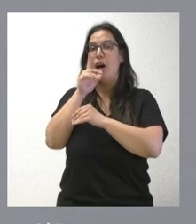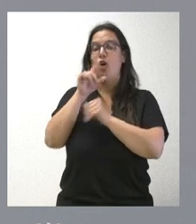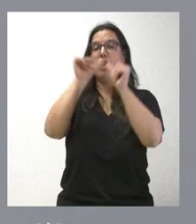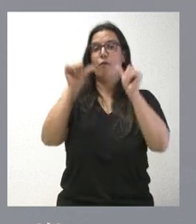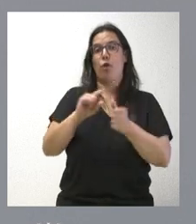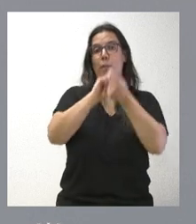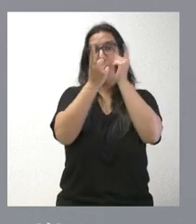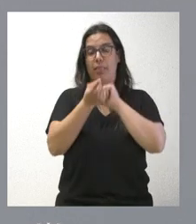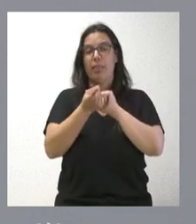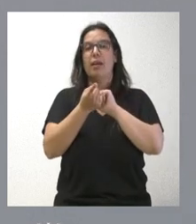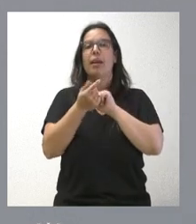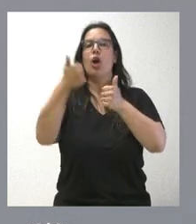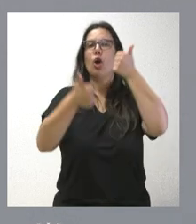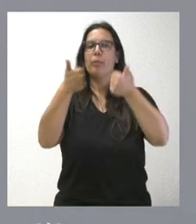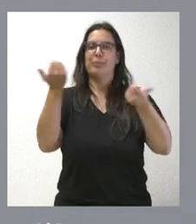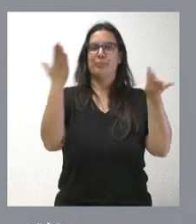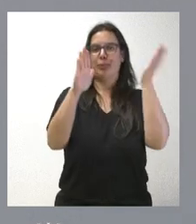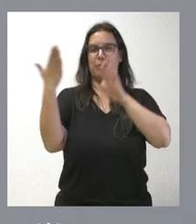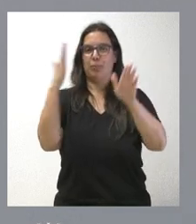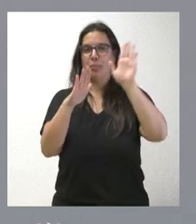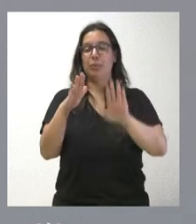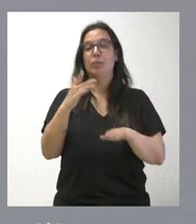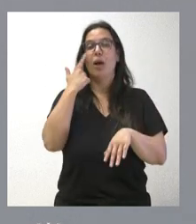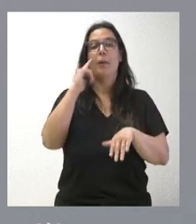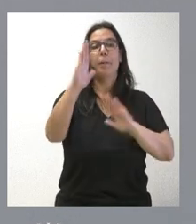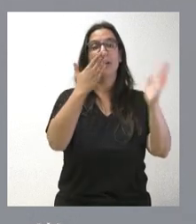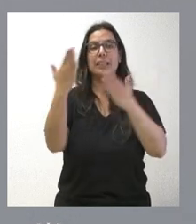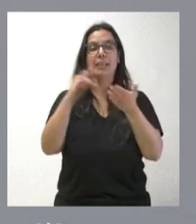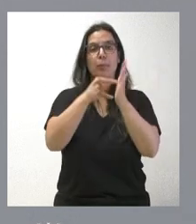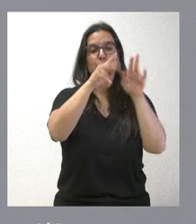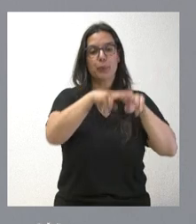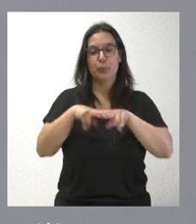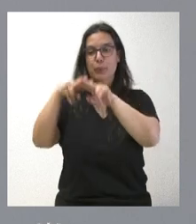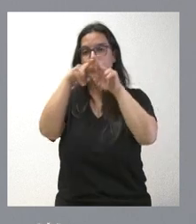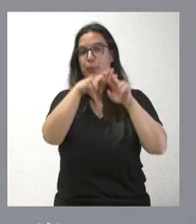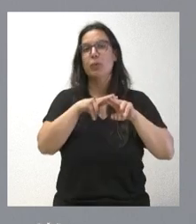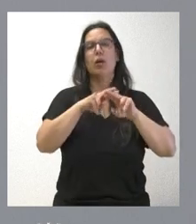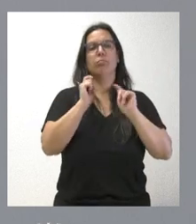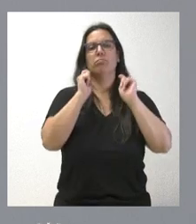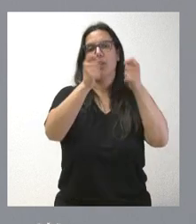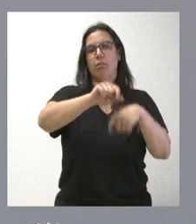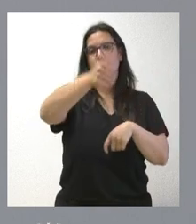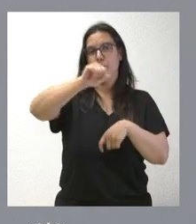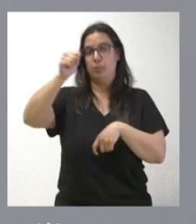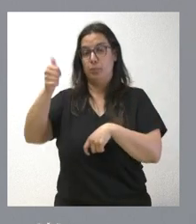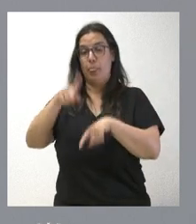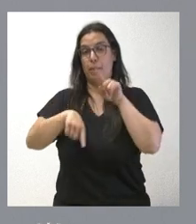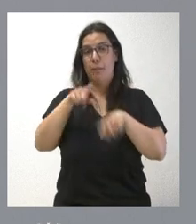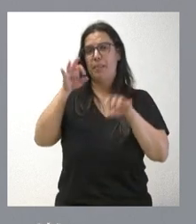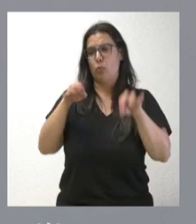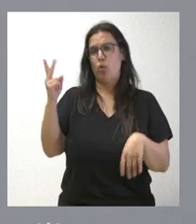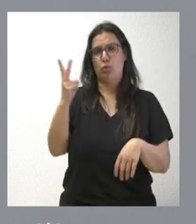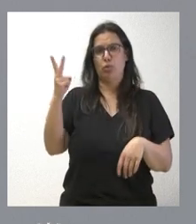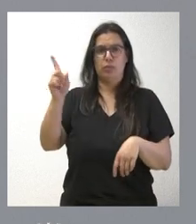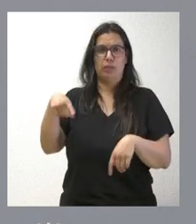veremos a ver qué instituciones, qué órganos, qué entidades se pueden presentar. Y yo estoy absolutamente convencido que también las del diálogo social se